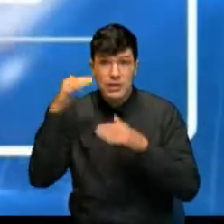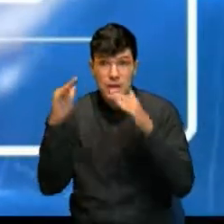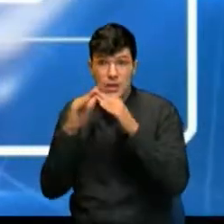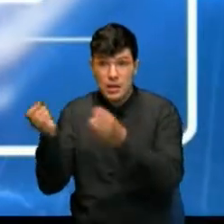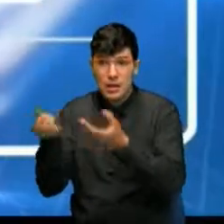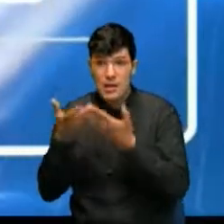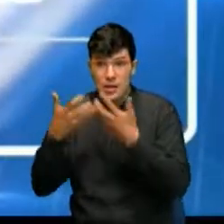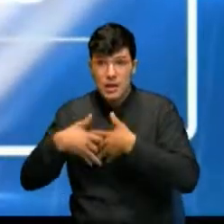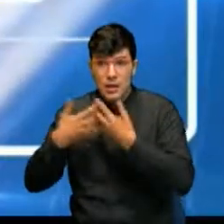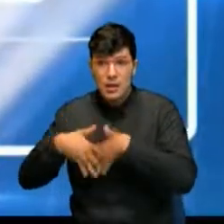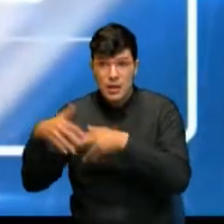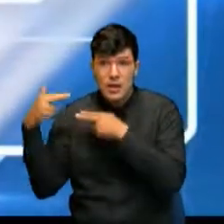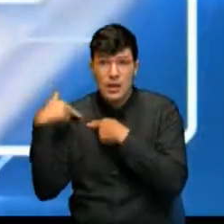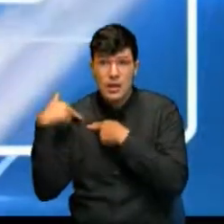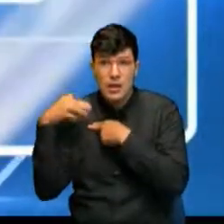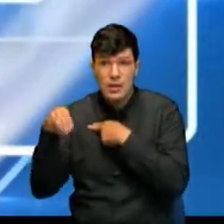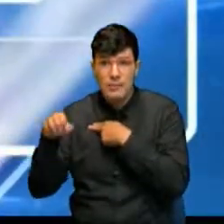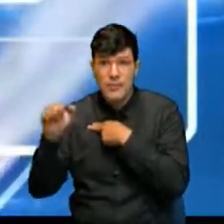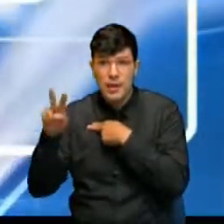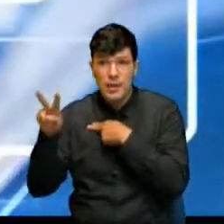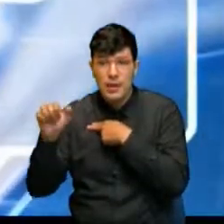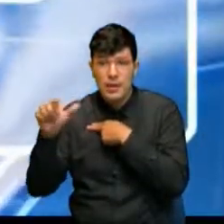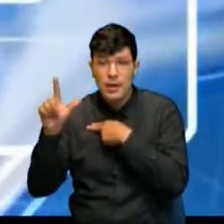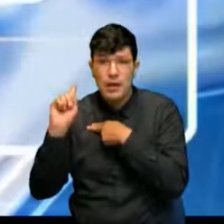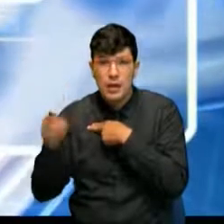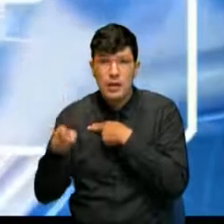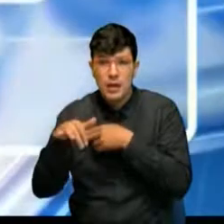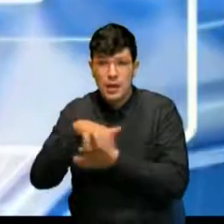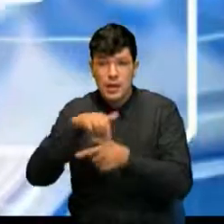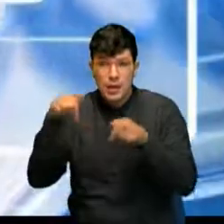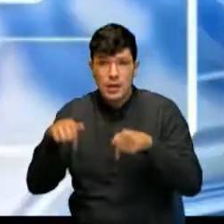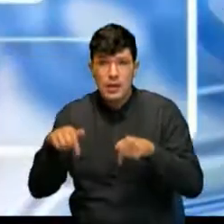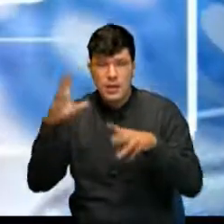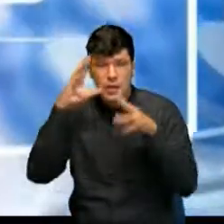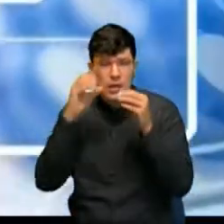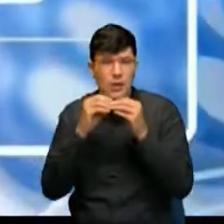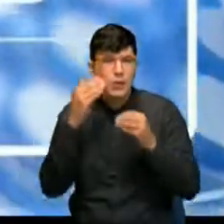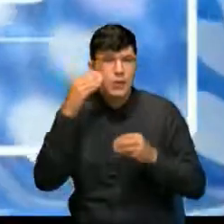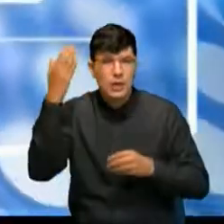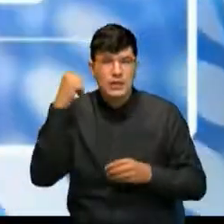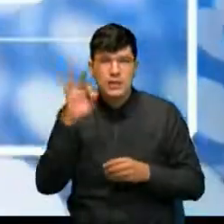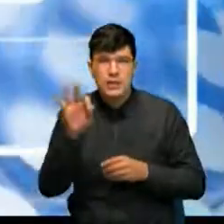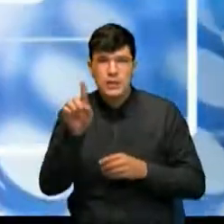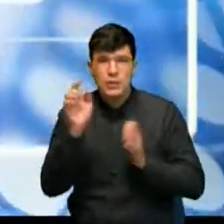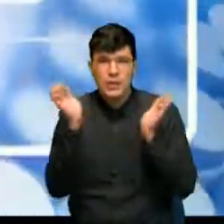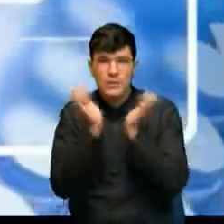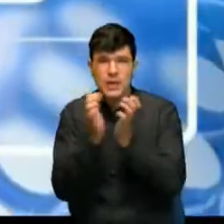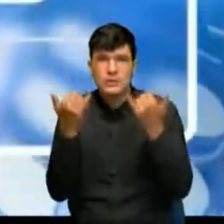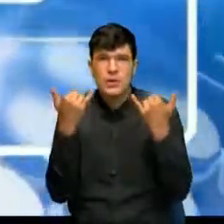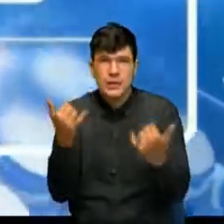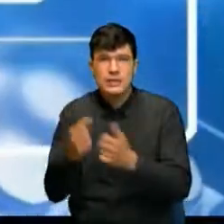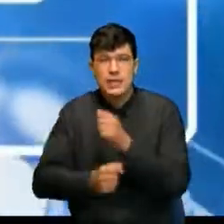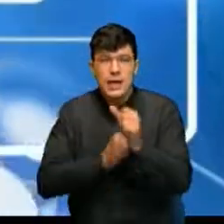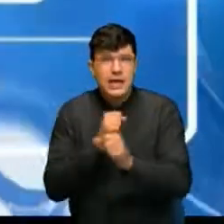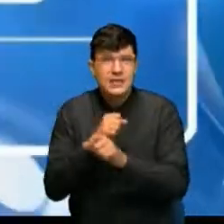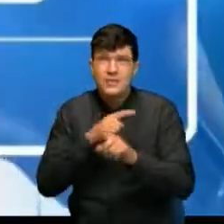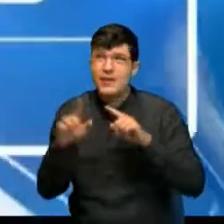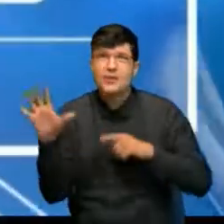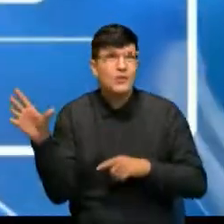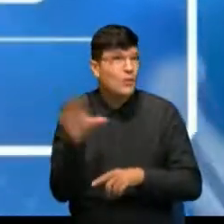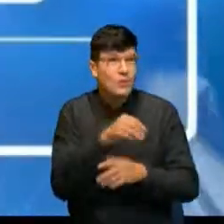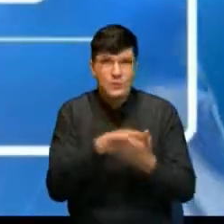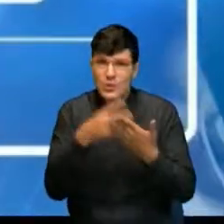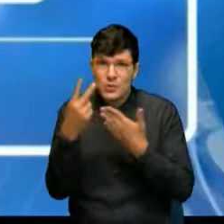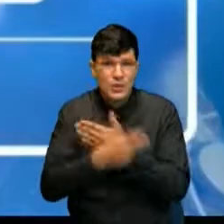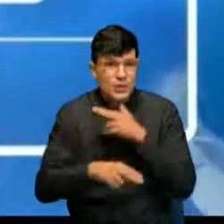parte de la constructora Marval, Consorcio M.B. Santander concretamente, el 31 de mayo de este año. Como en todos los proyectos de